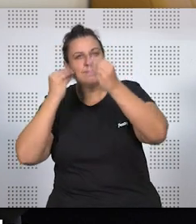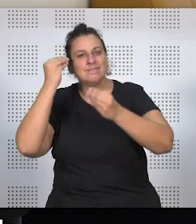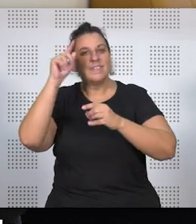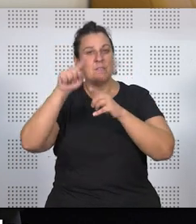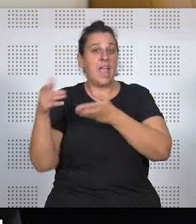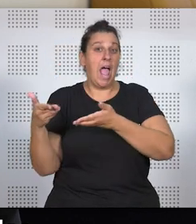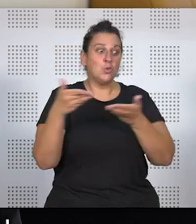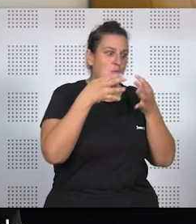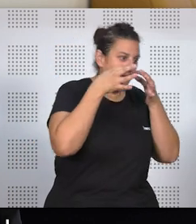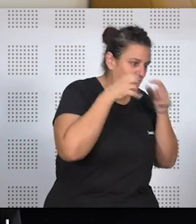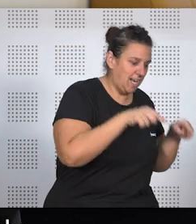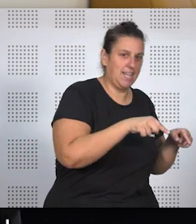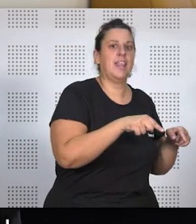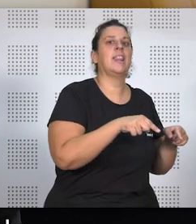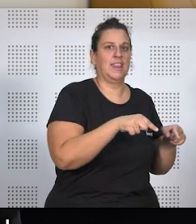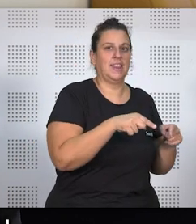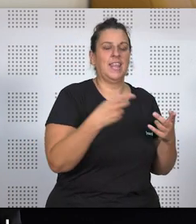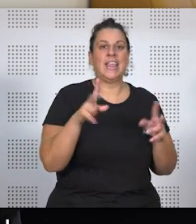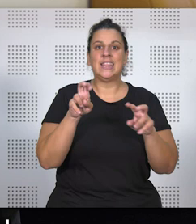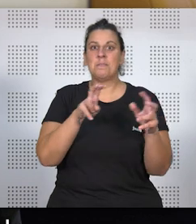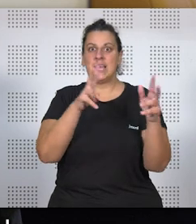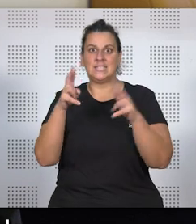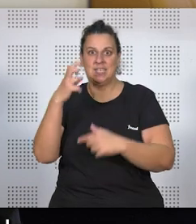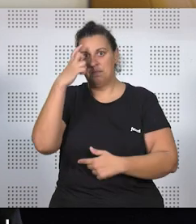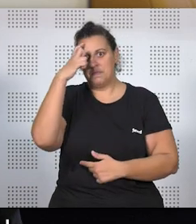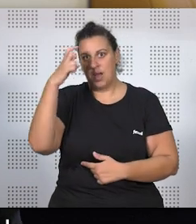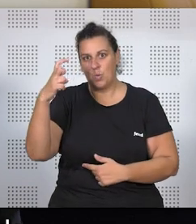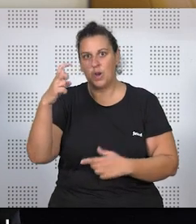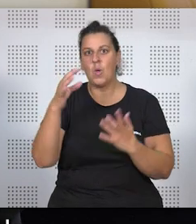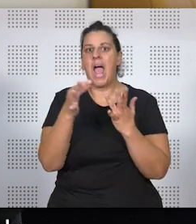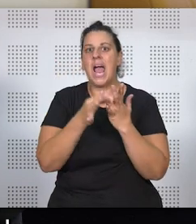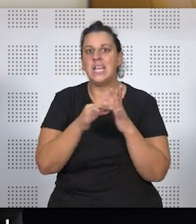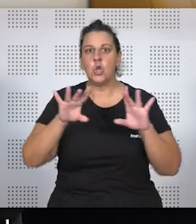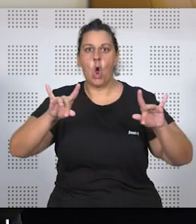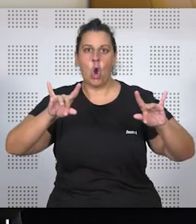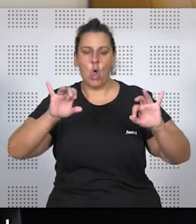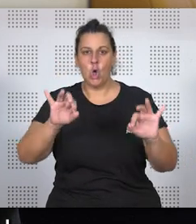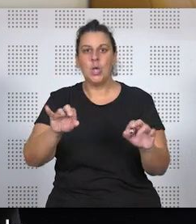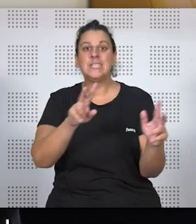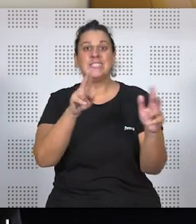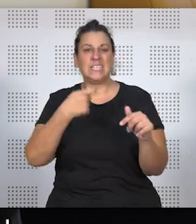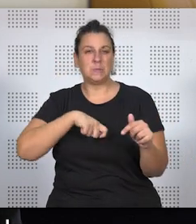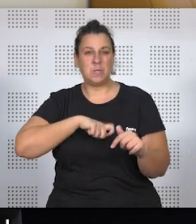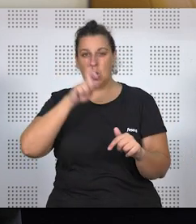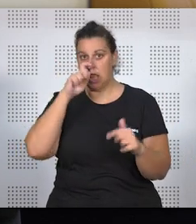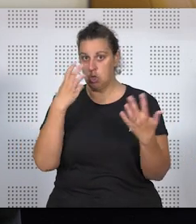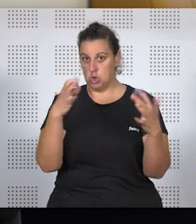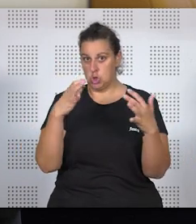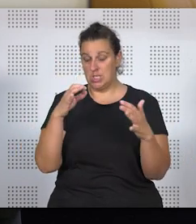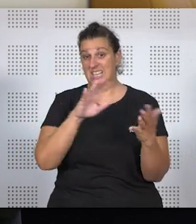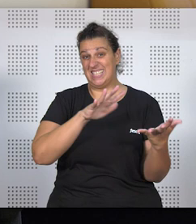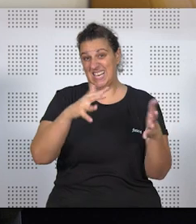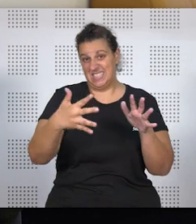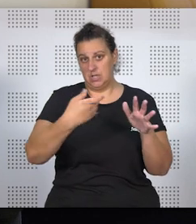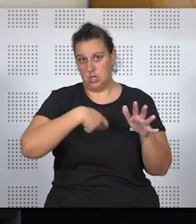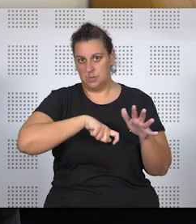ayuda muchísimo. En el caso de las series, yo recuerdo el caso de Anillos de Oro, la serie española de los años 80 hecha durante la